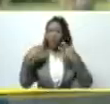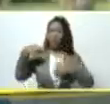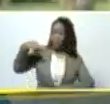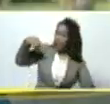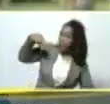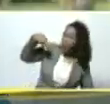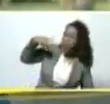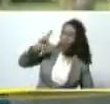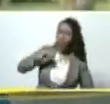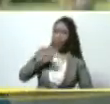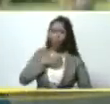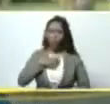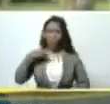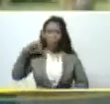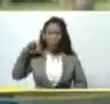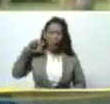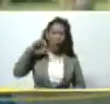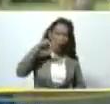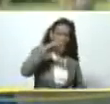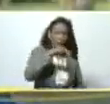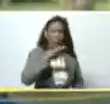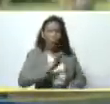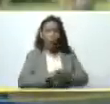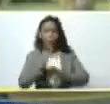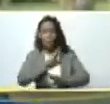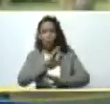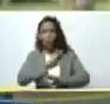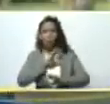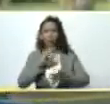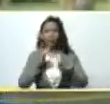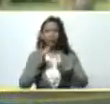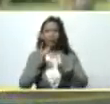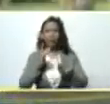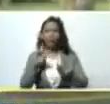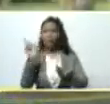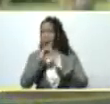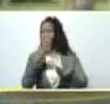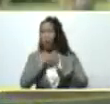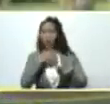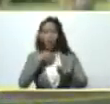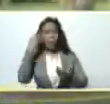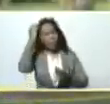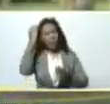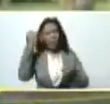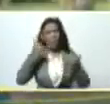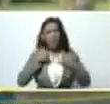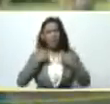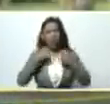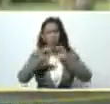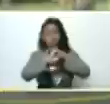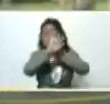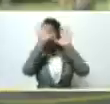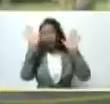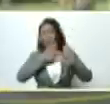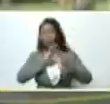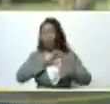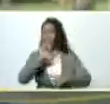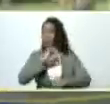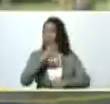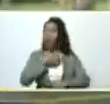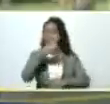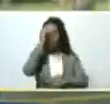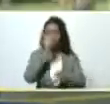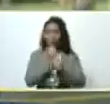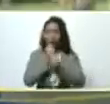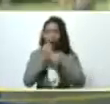no podíamos caminar con piernas propias no podíamos pensar con mente clara y propia no podíamos trabajar